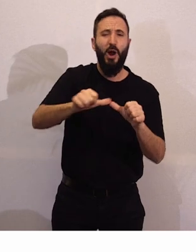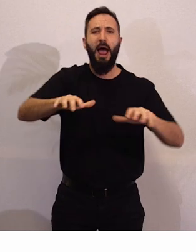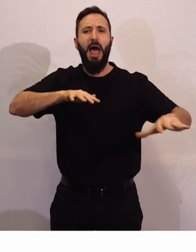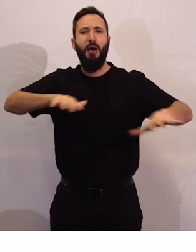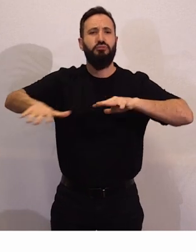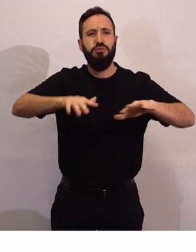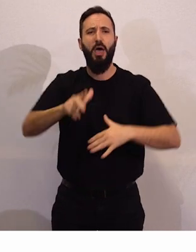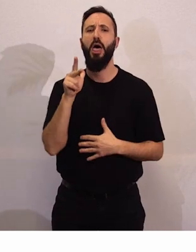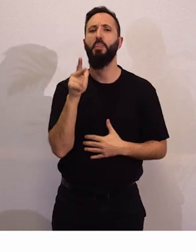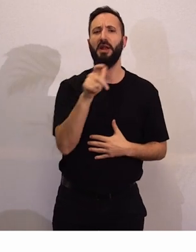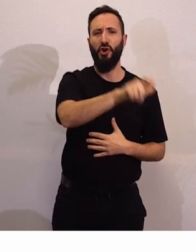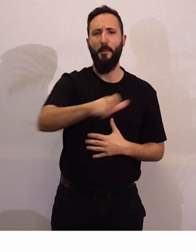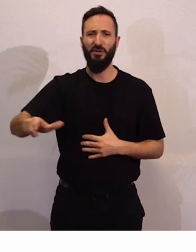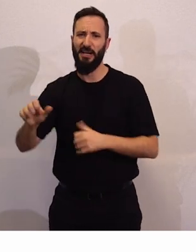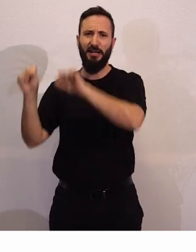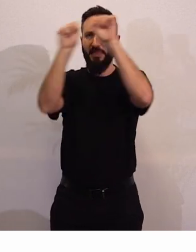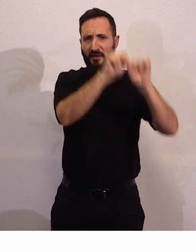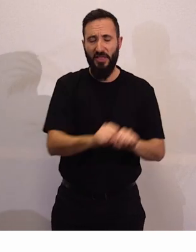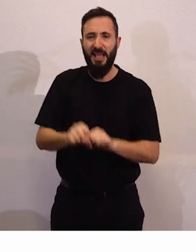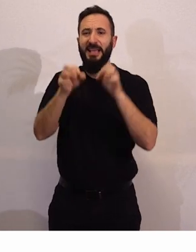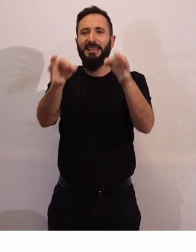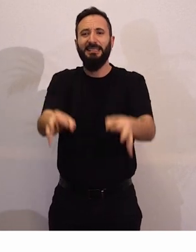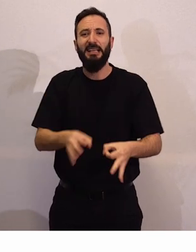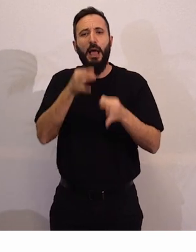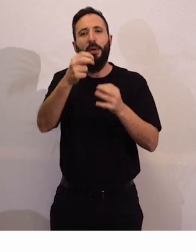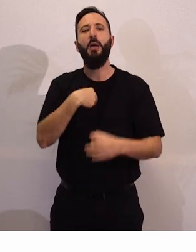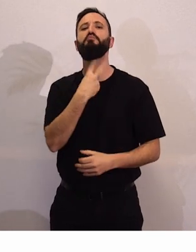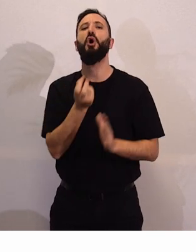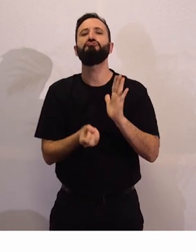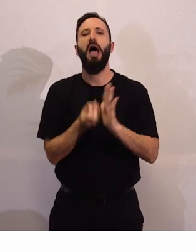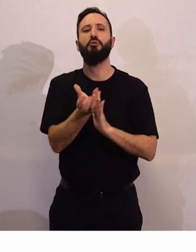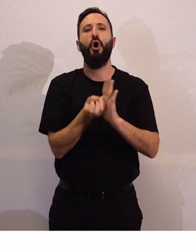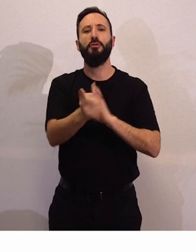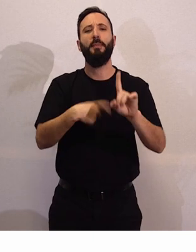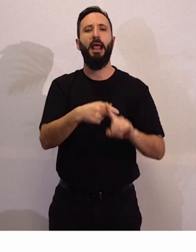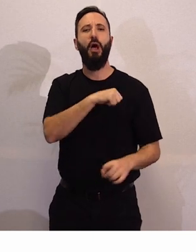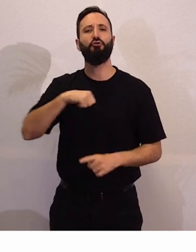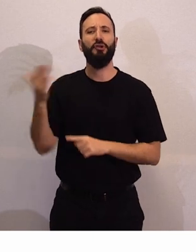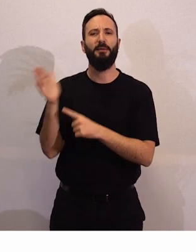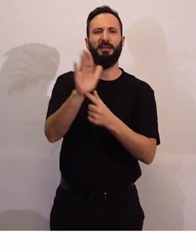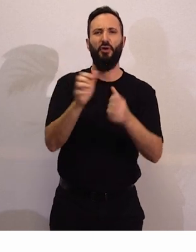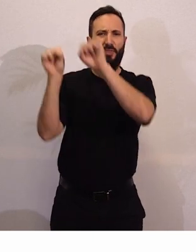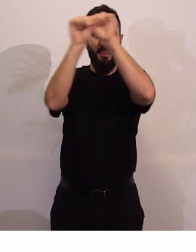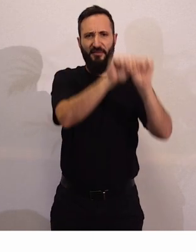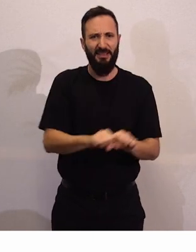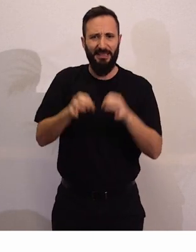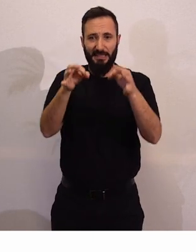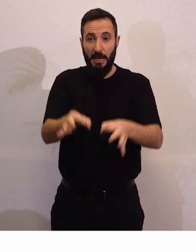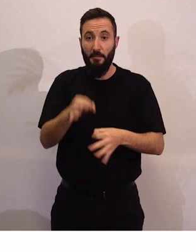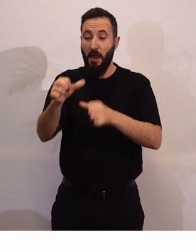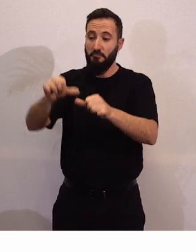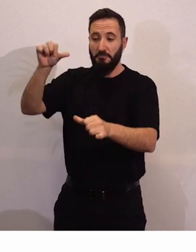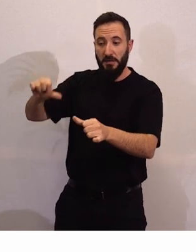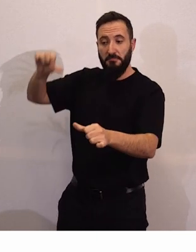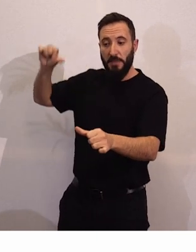personas y siempre ha apoyado la portavocía y la autorrepresentación. En varias ocasiones nos ha dicho que